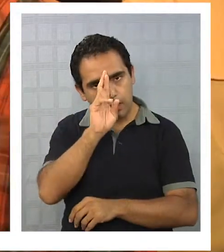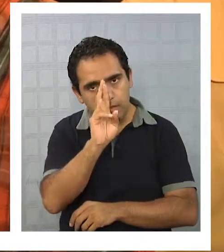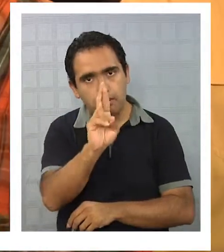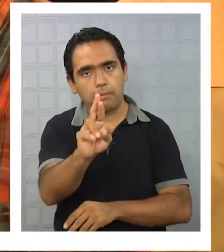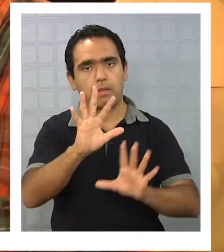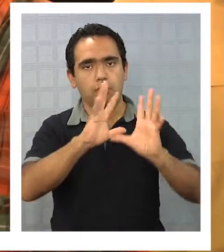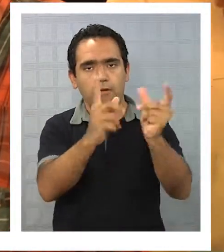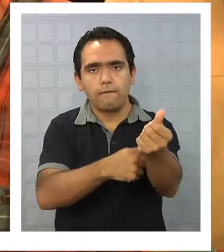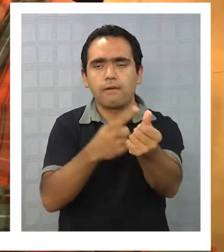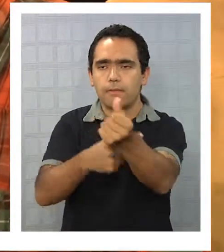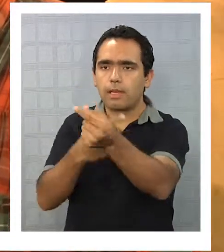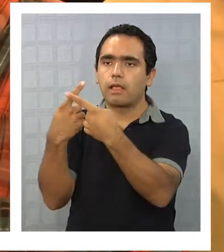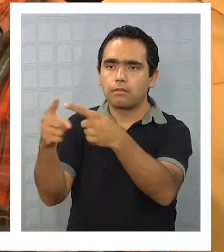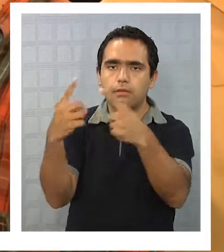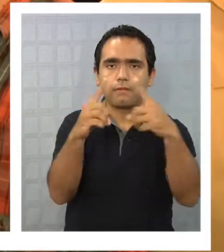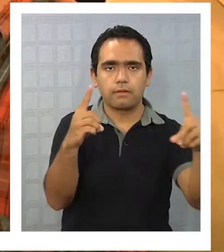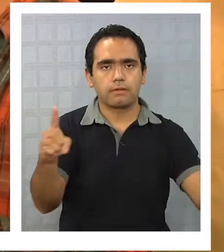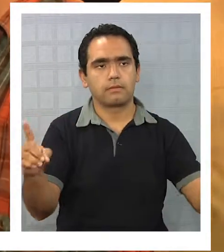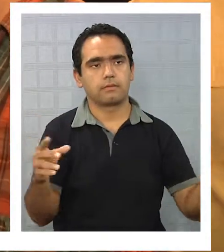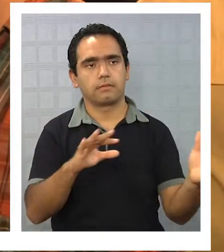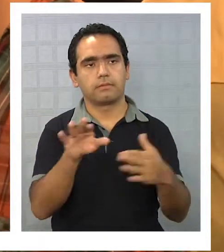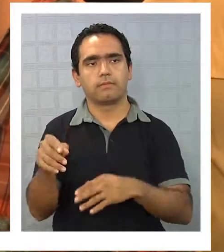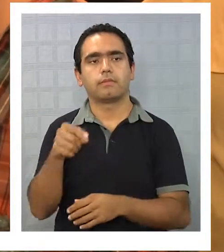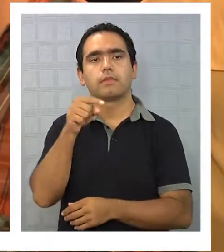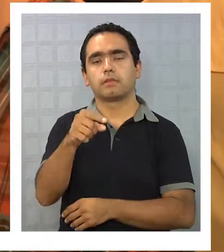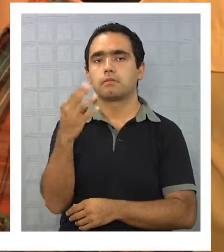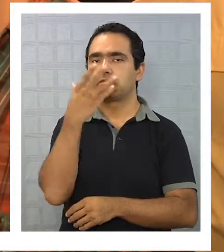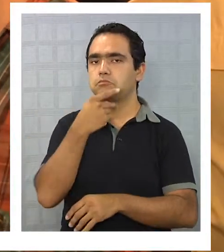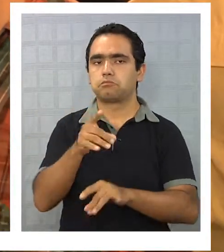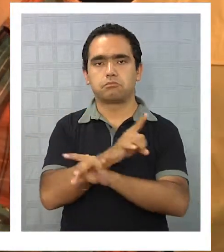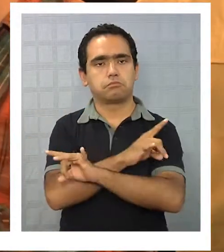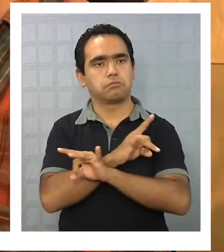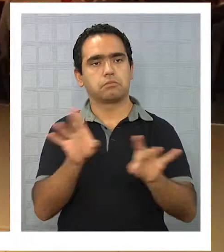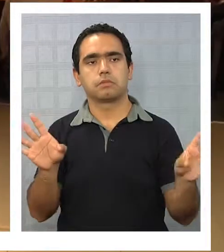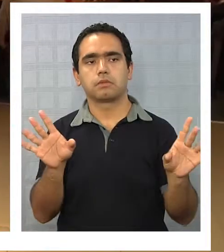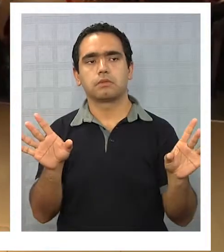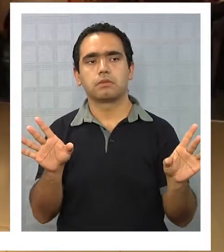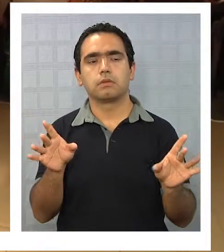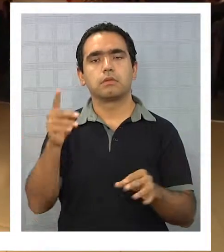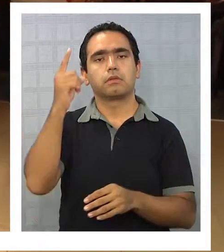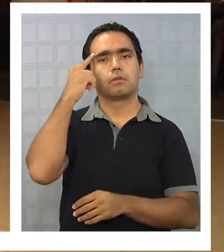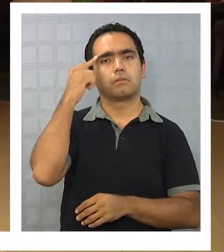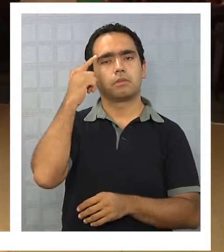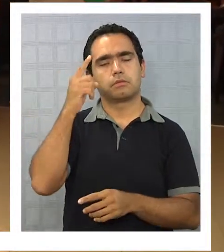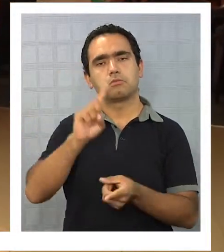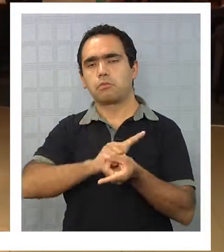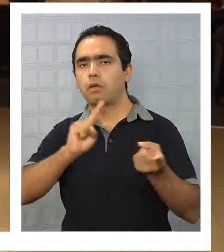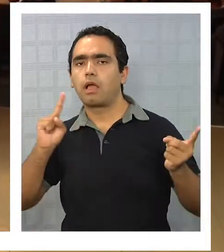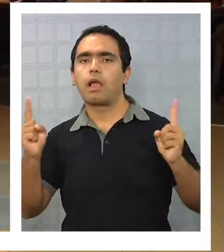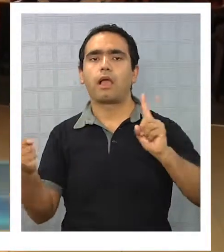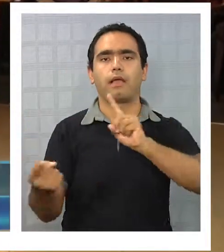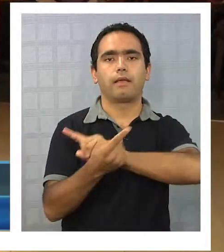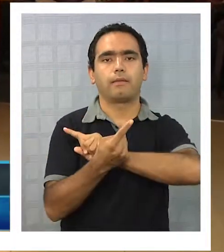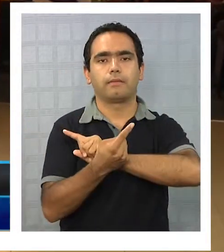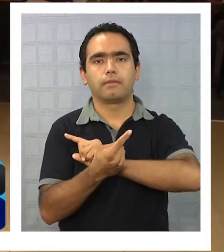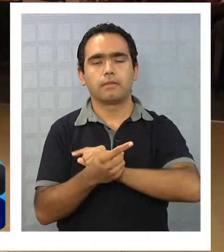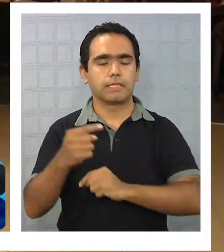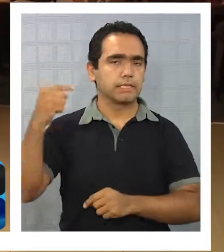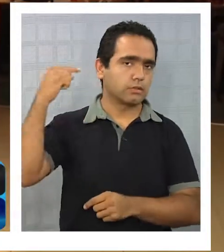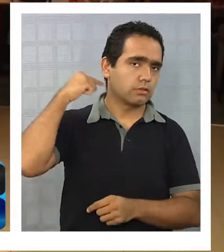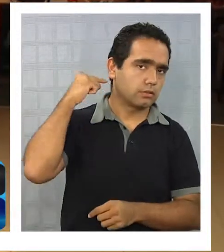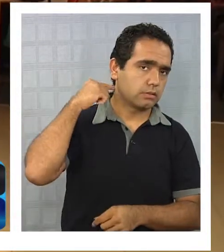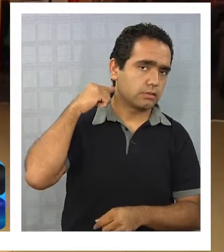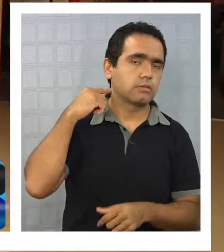hacia adelante en cuanto al respeto de las familias diversas. Estupendo. Realmente es algo que puede hacer un